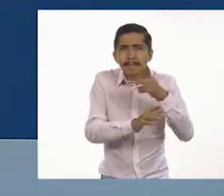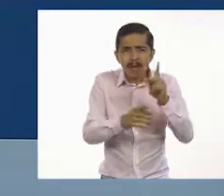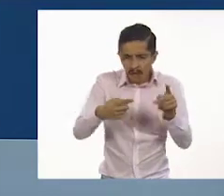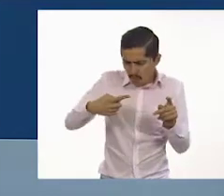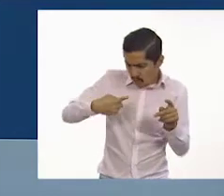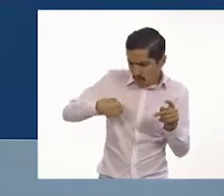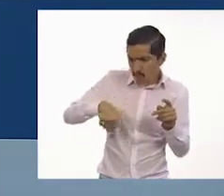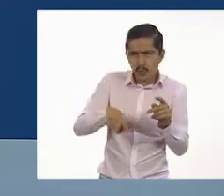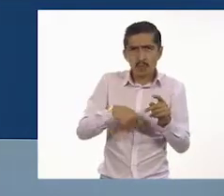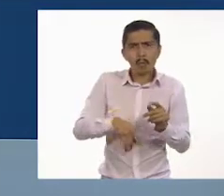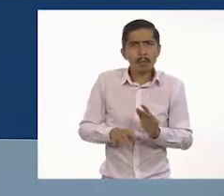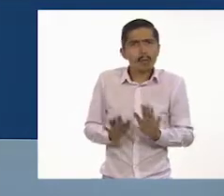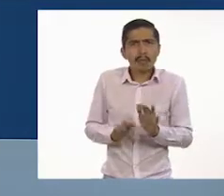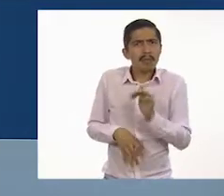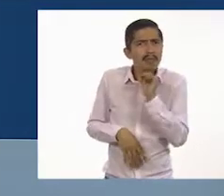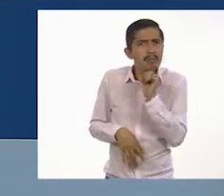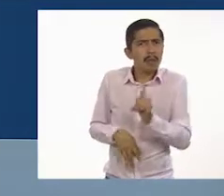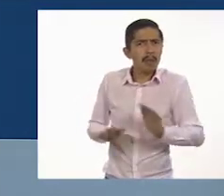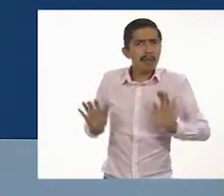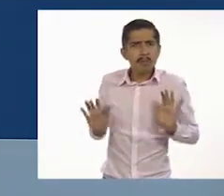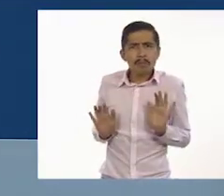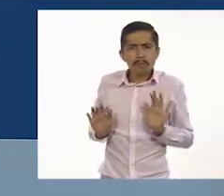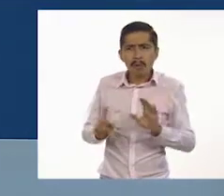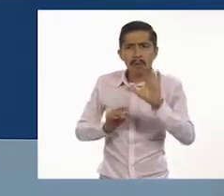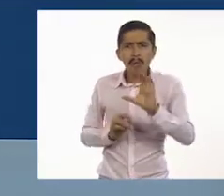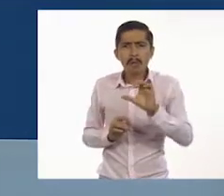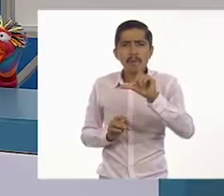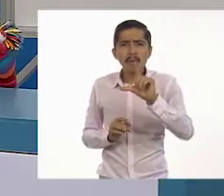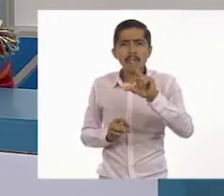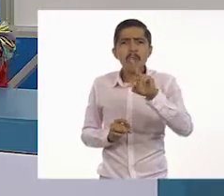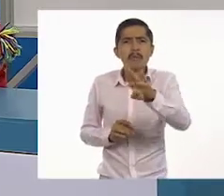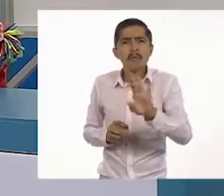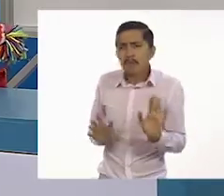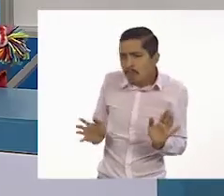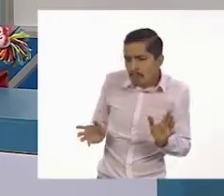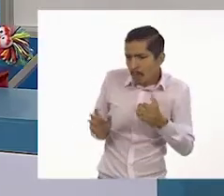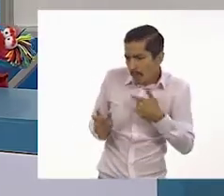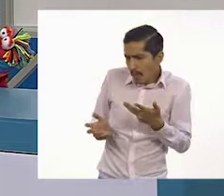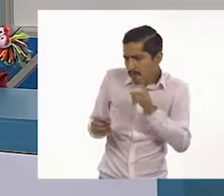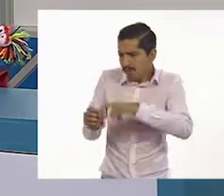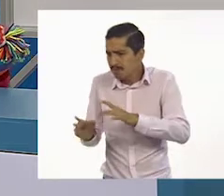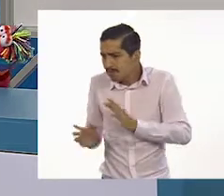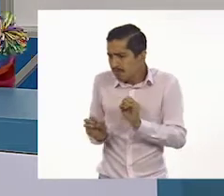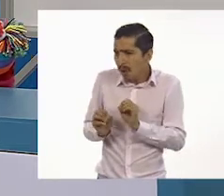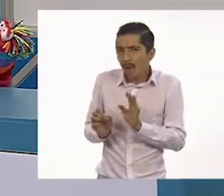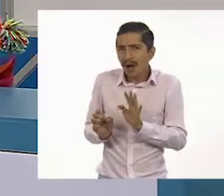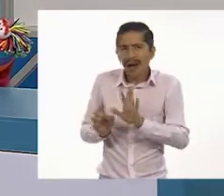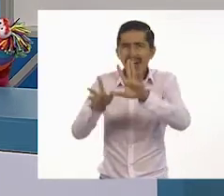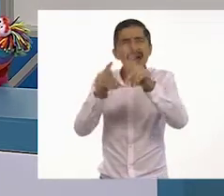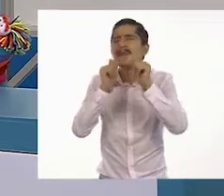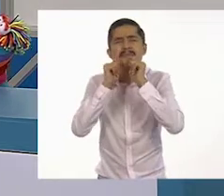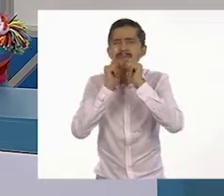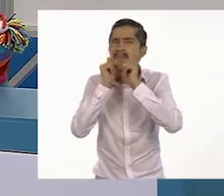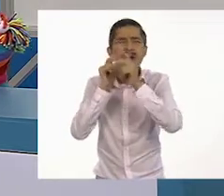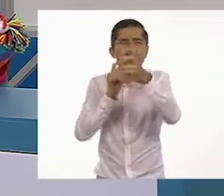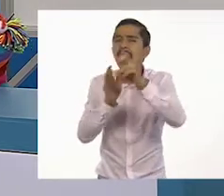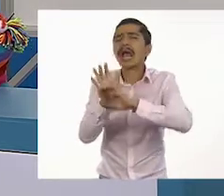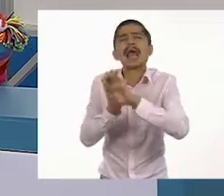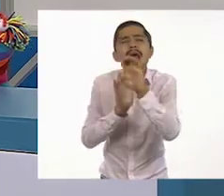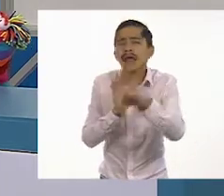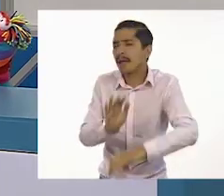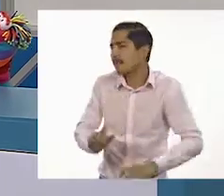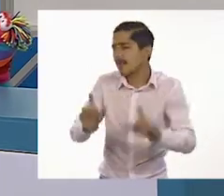eso que ahí mencionan. No somos parte del club. Eso no importa, Tony. Eso no importa. Es solo un ejemplo. Te explico, mira.